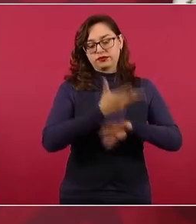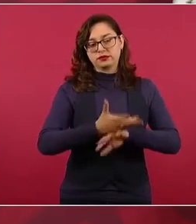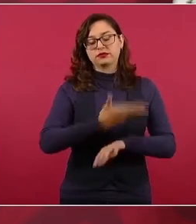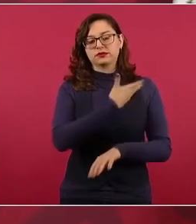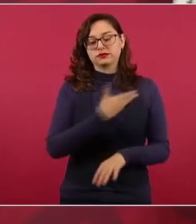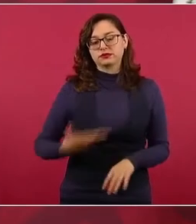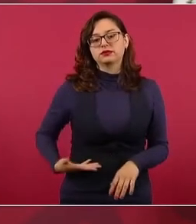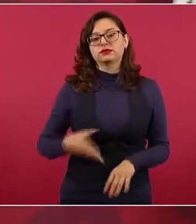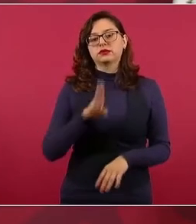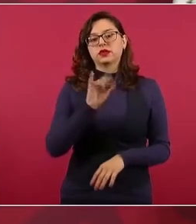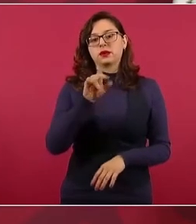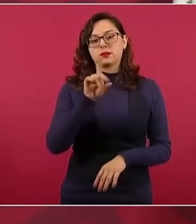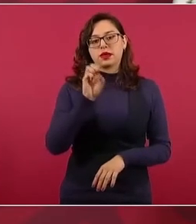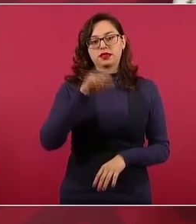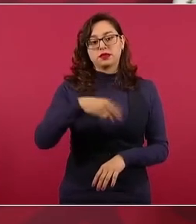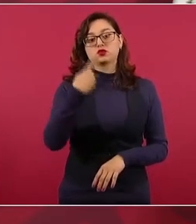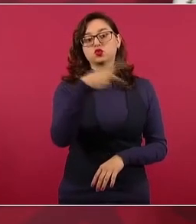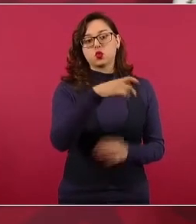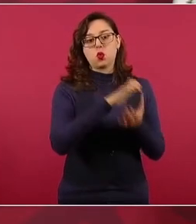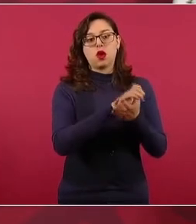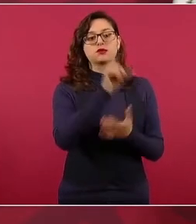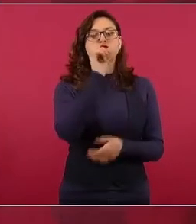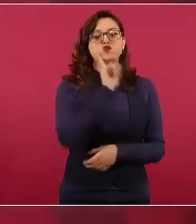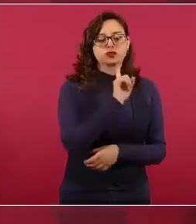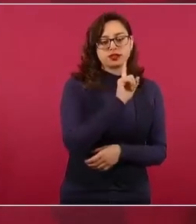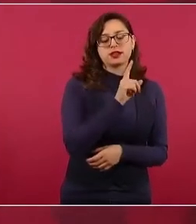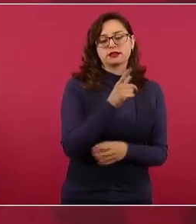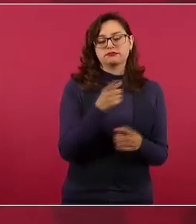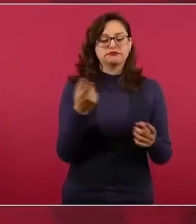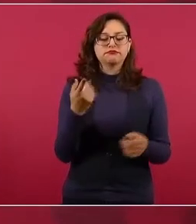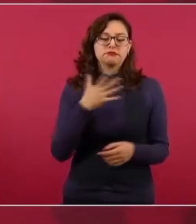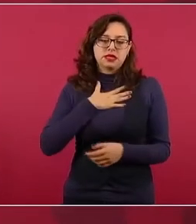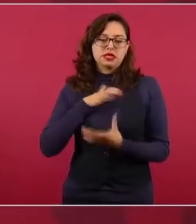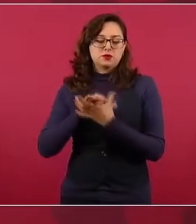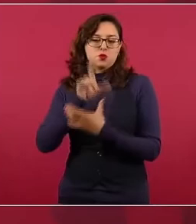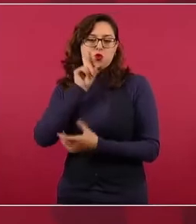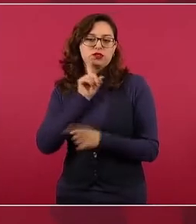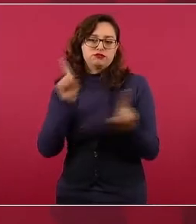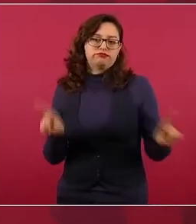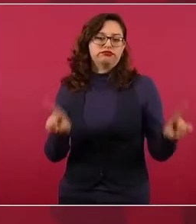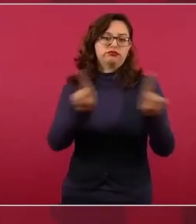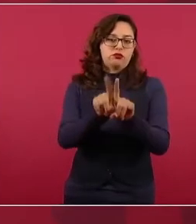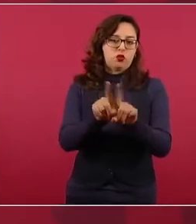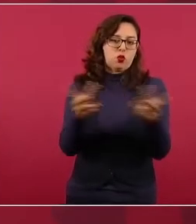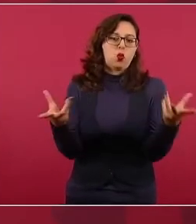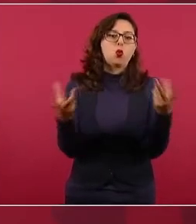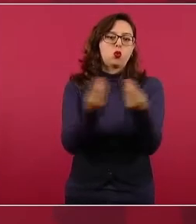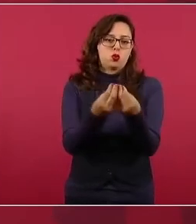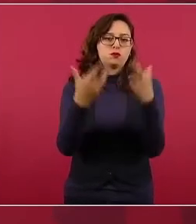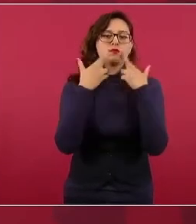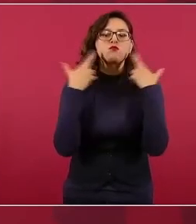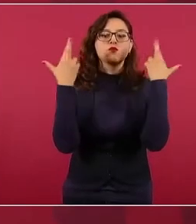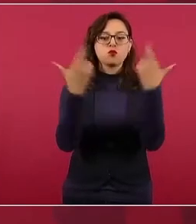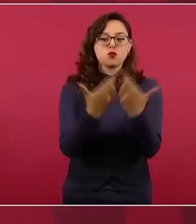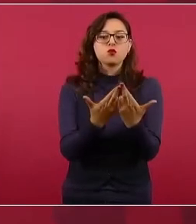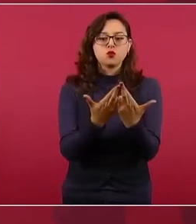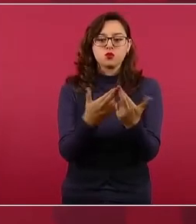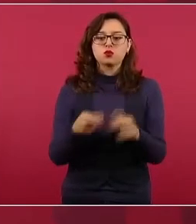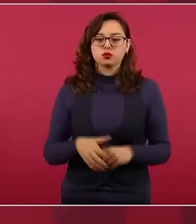Biden, no